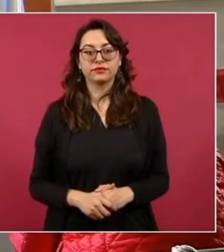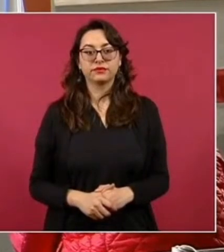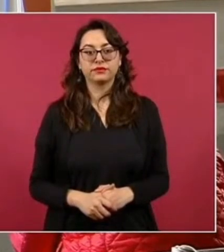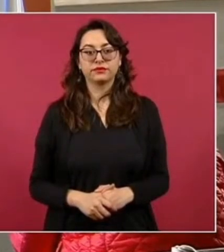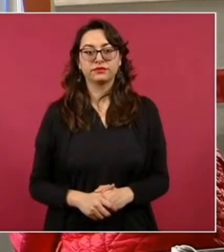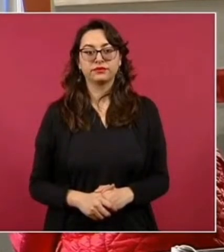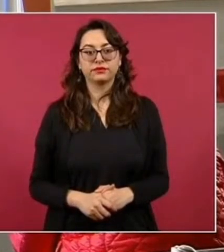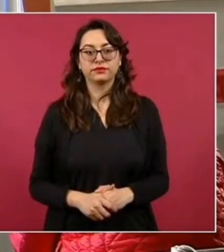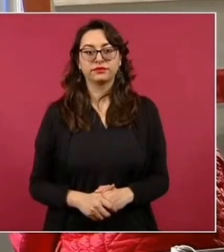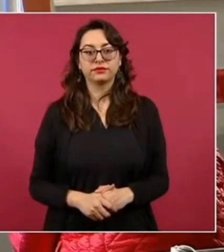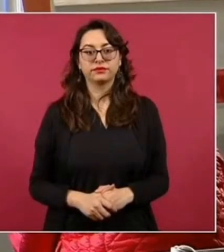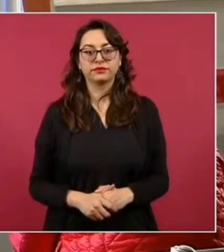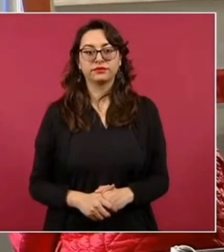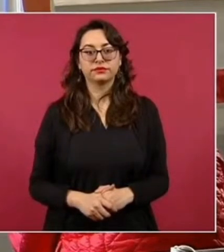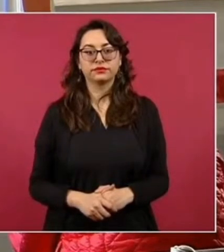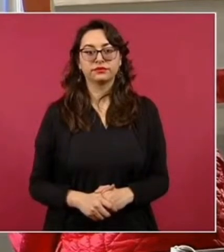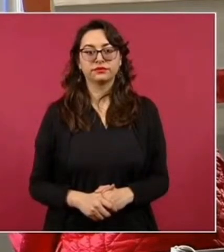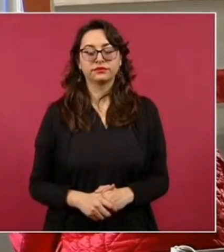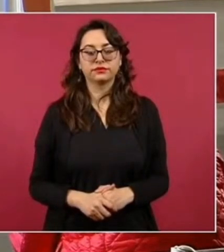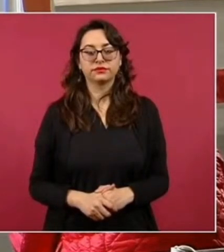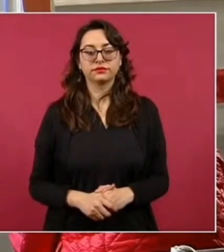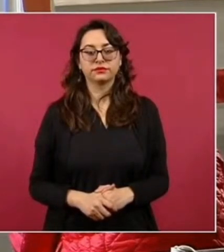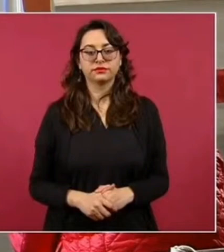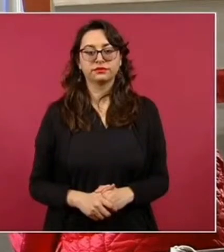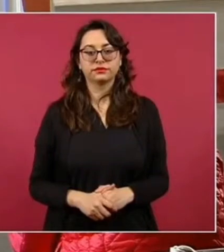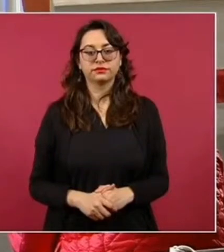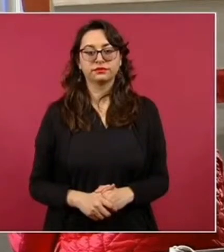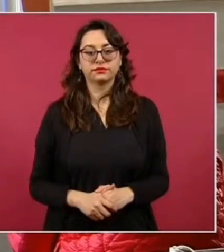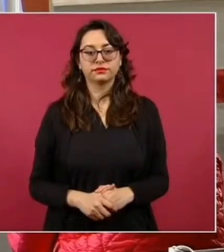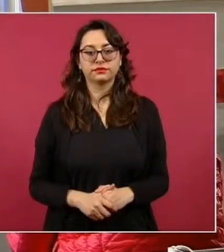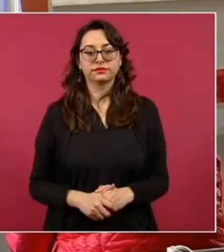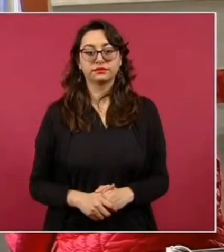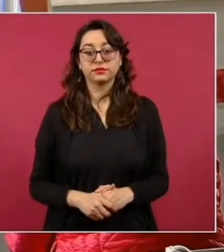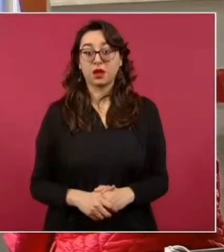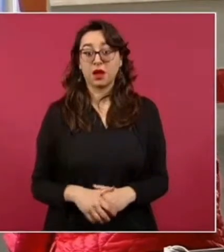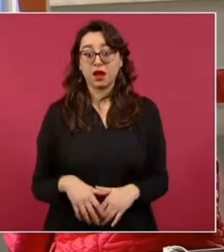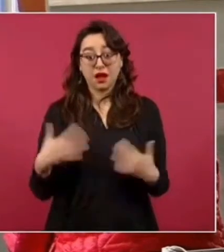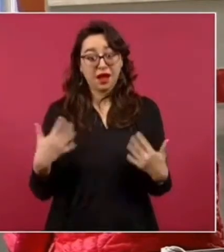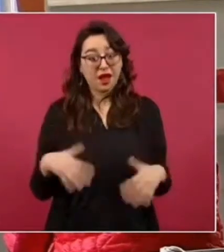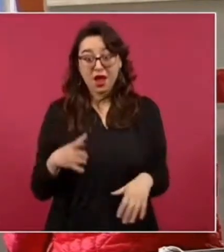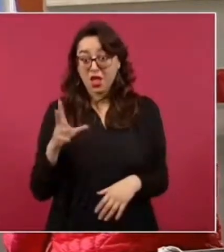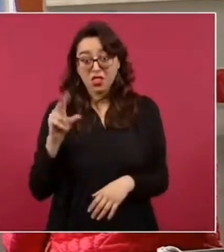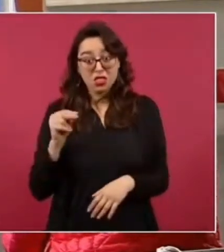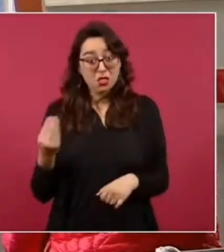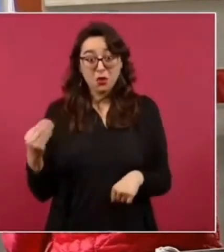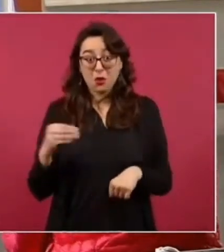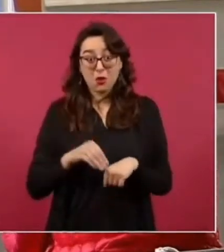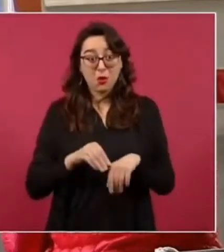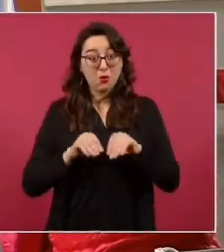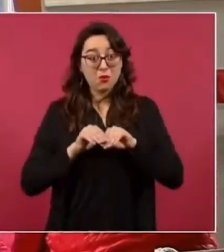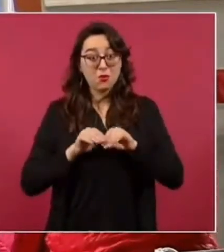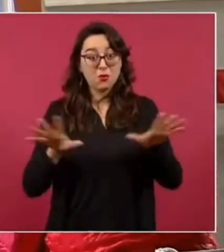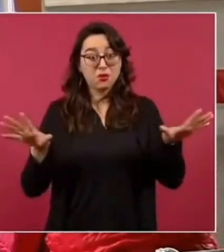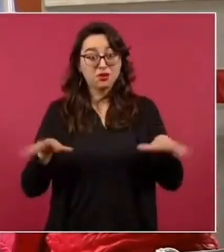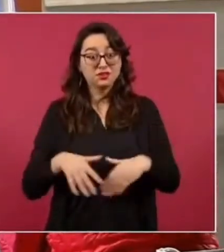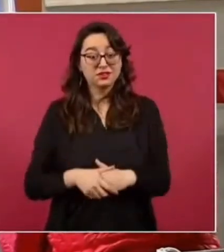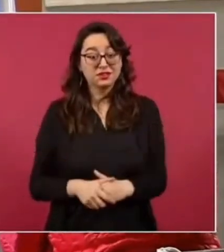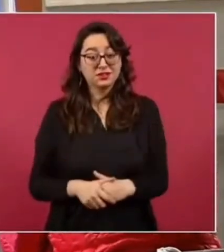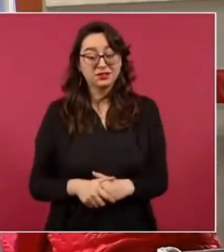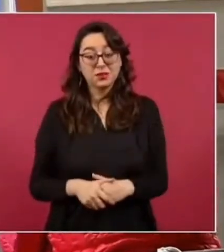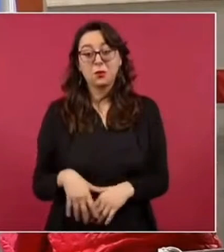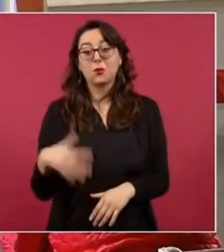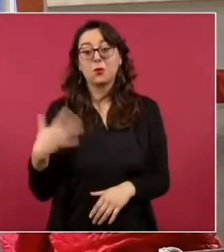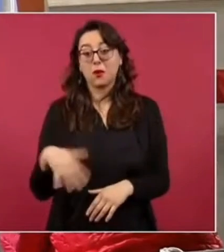pero ¿dónde está? no puede ser no es el miércoles fue el